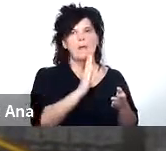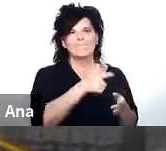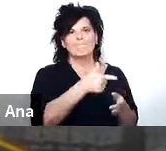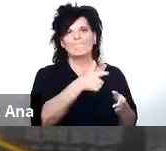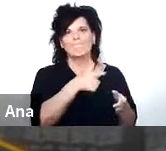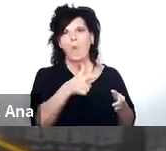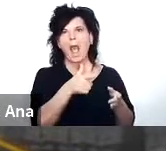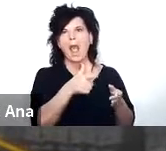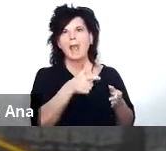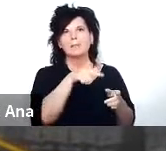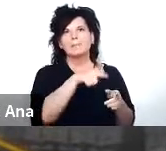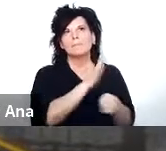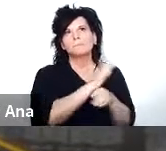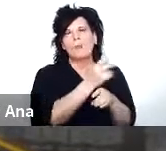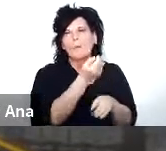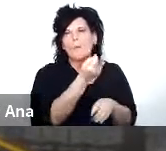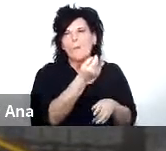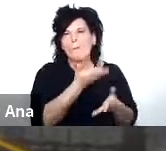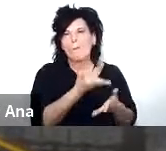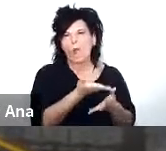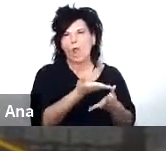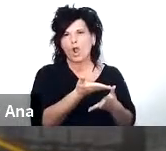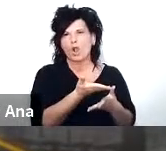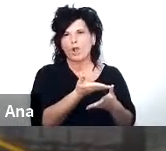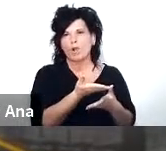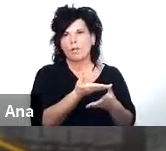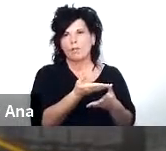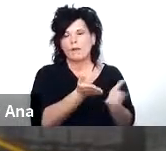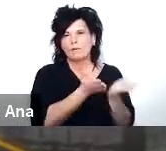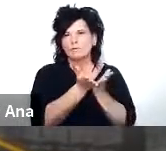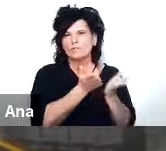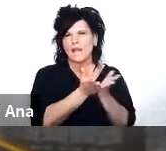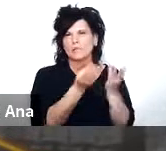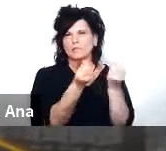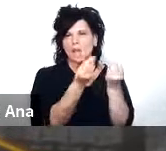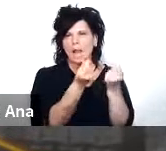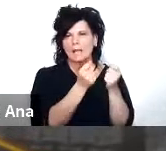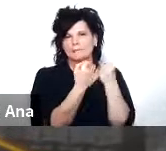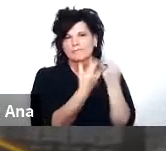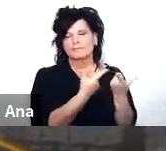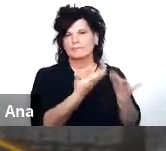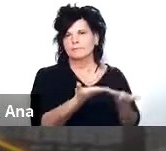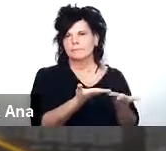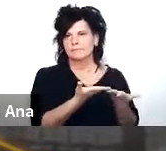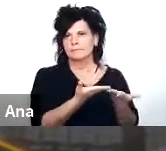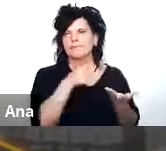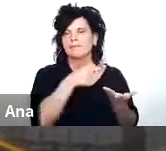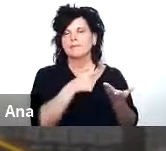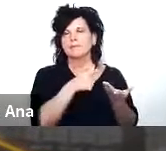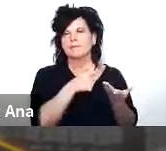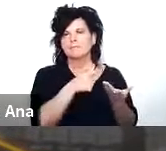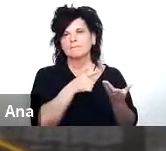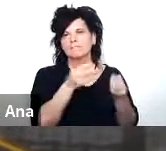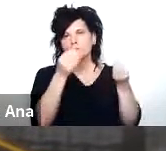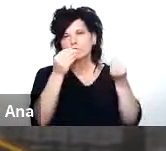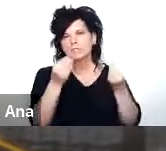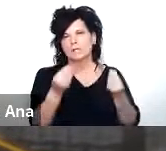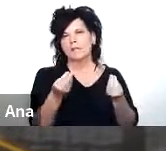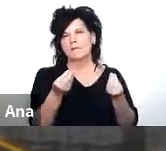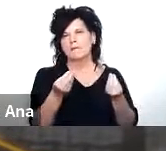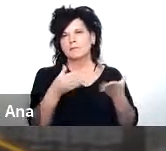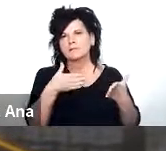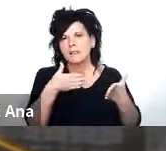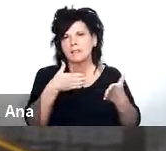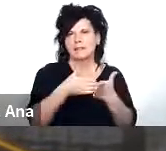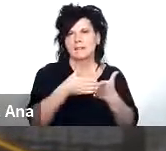prestador local pueda ofrecer un servicio de calidad esto vemos que muchas veces frena el despliegue de